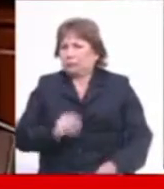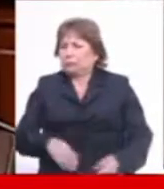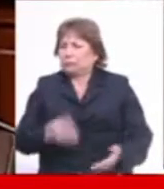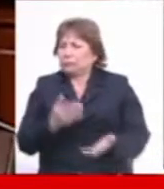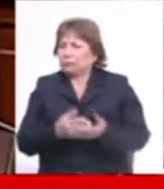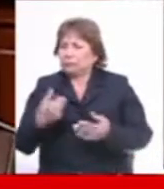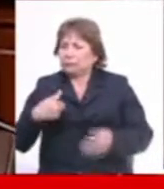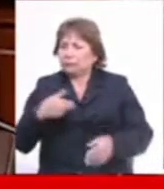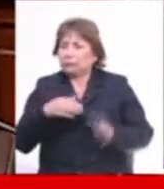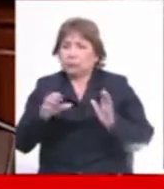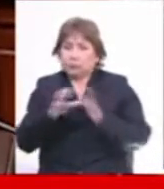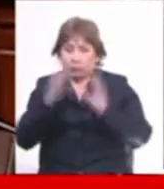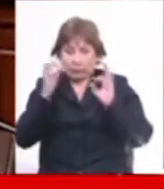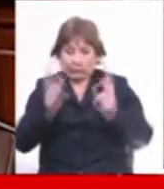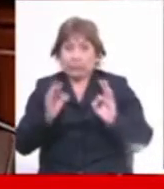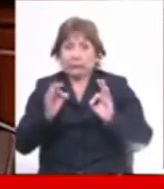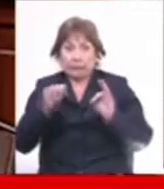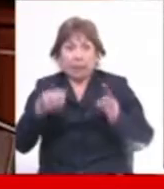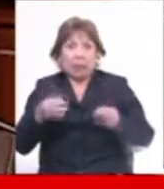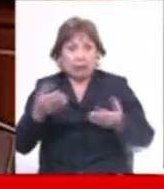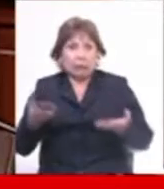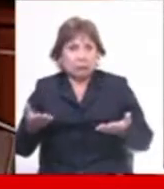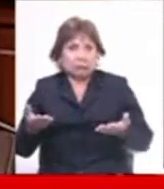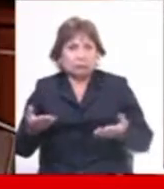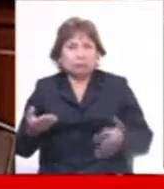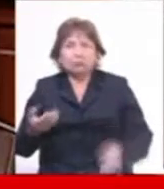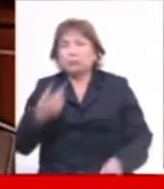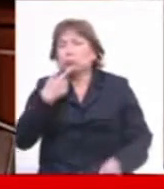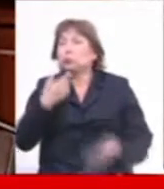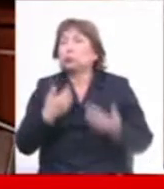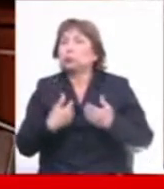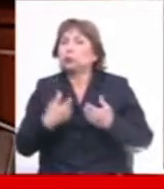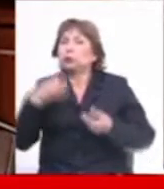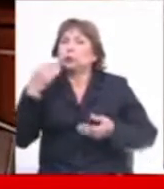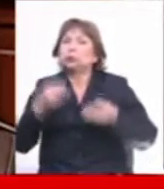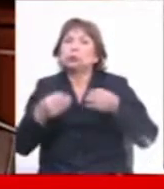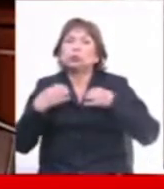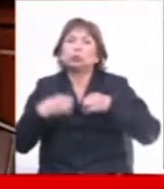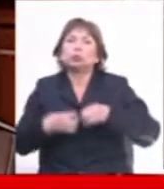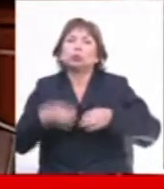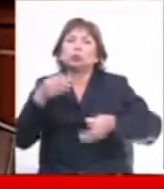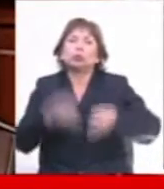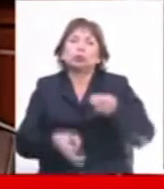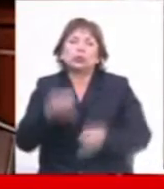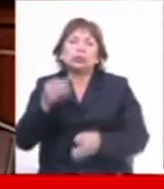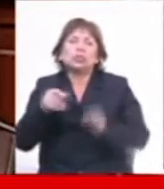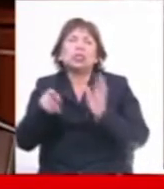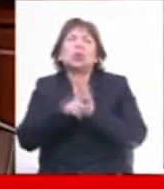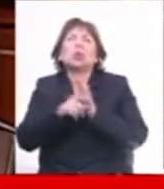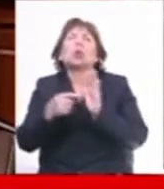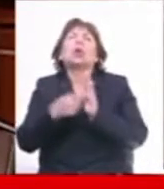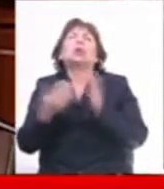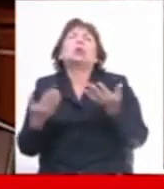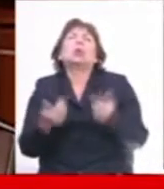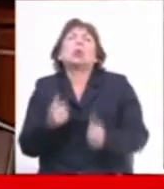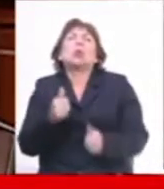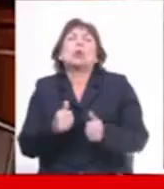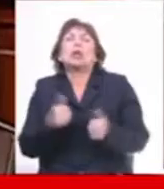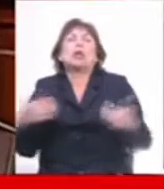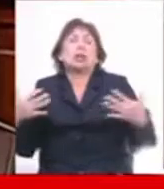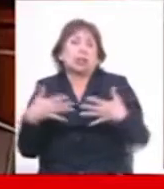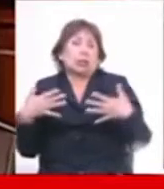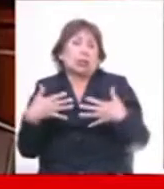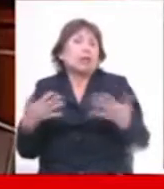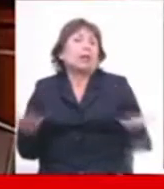política es verdad. Tiene muchas instituciones jurídicas que van a quedar como tal. ¿Cuál es el temor? Se